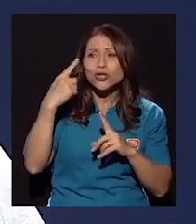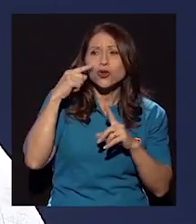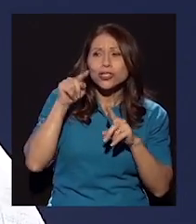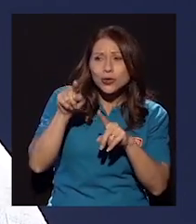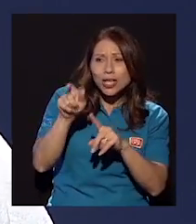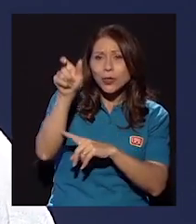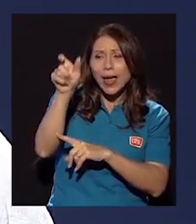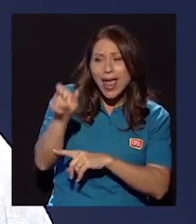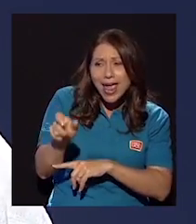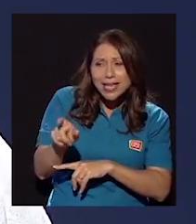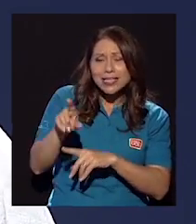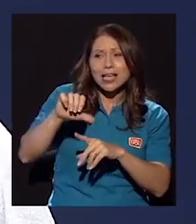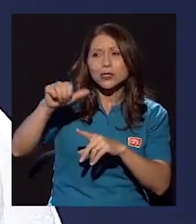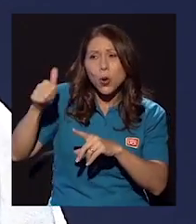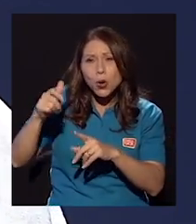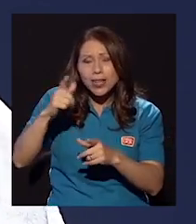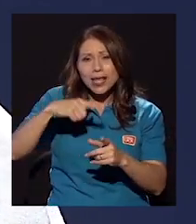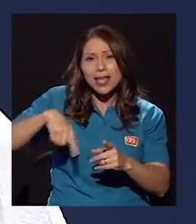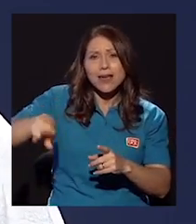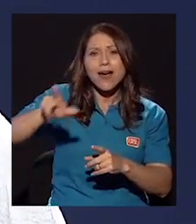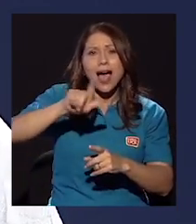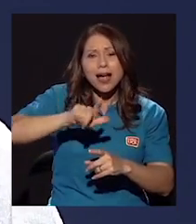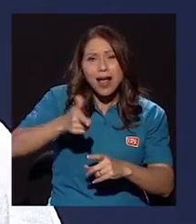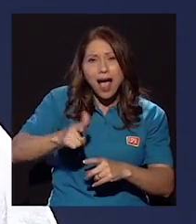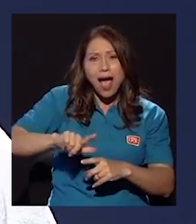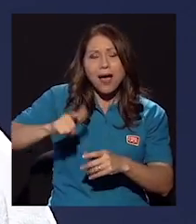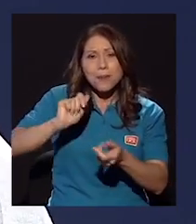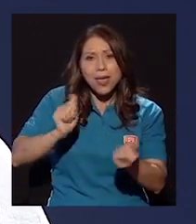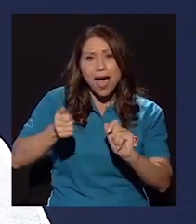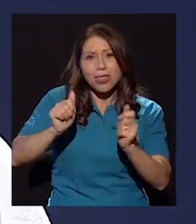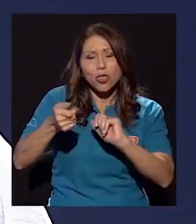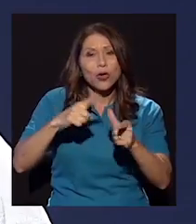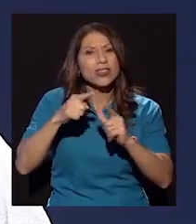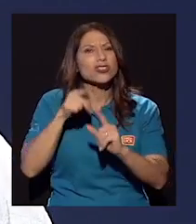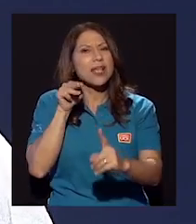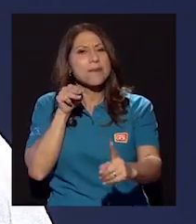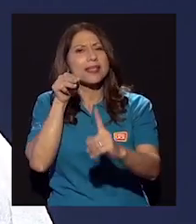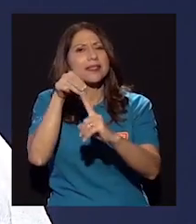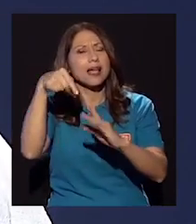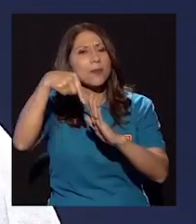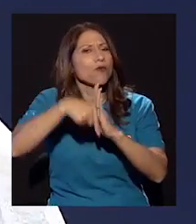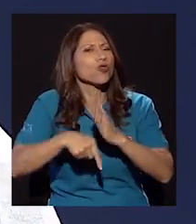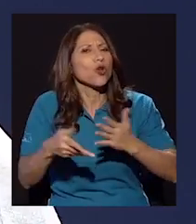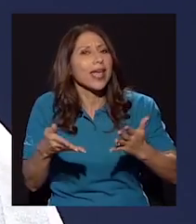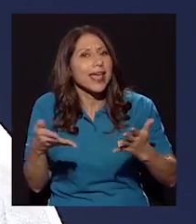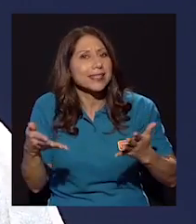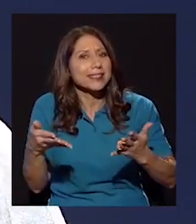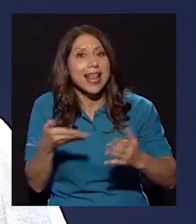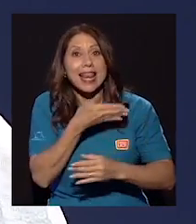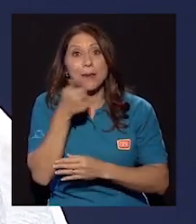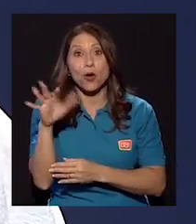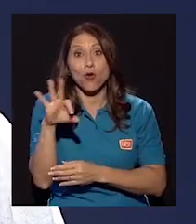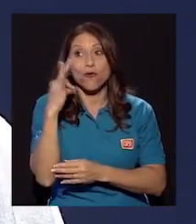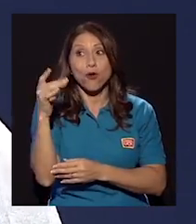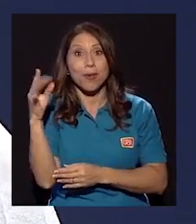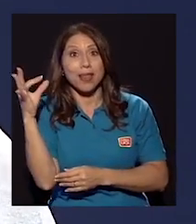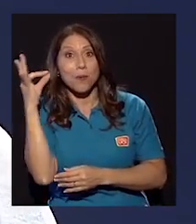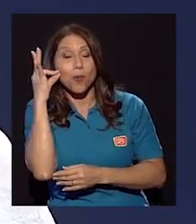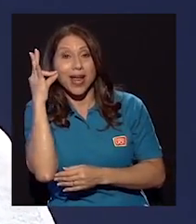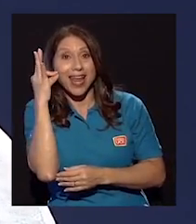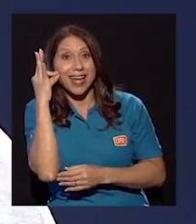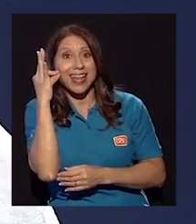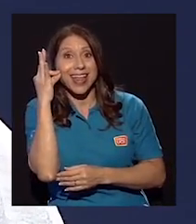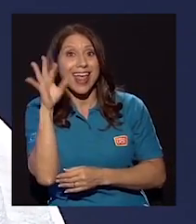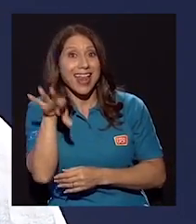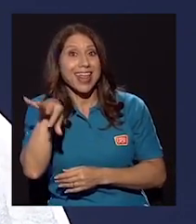ella va cambiando. El mensaje profundo es que la mejor manera de ser la elegida, puesto que el que está girando en la